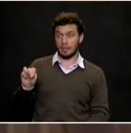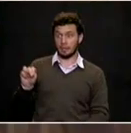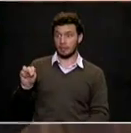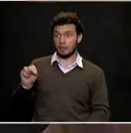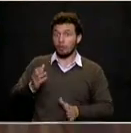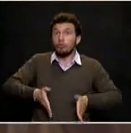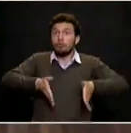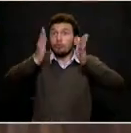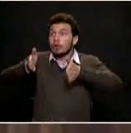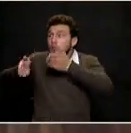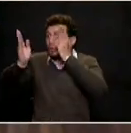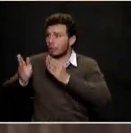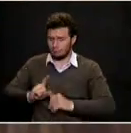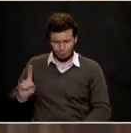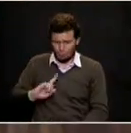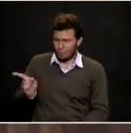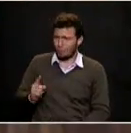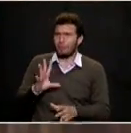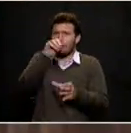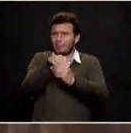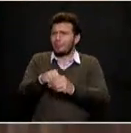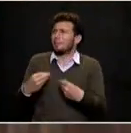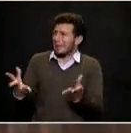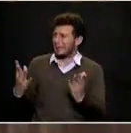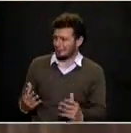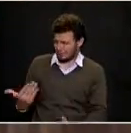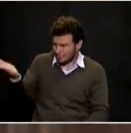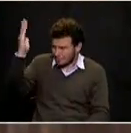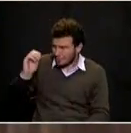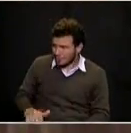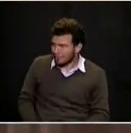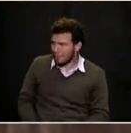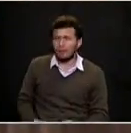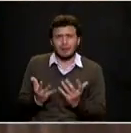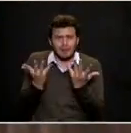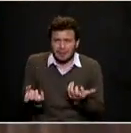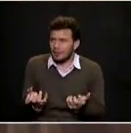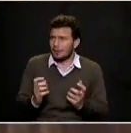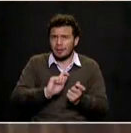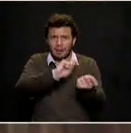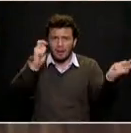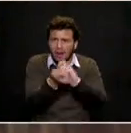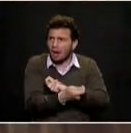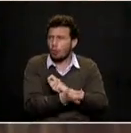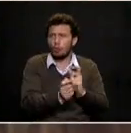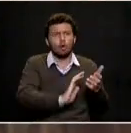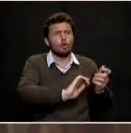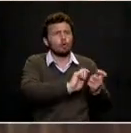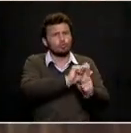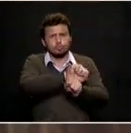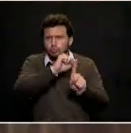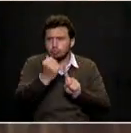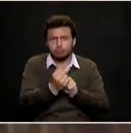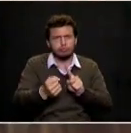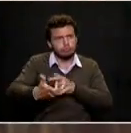en Torres? ¿Qué es eso? Vamos a crear un gran campus de resocialización vía APP porque los